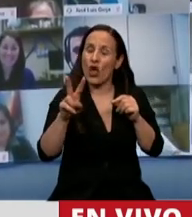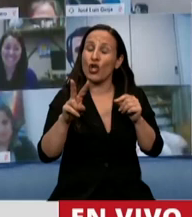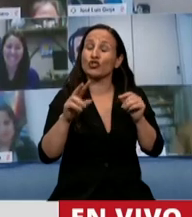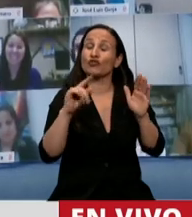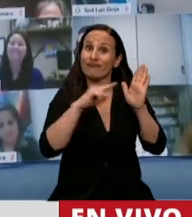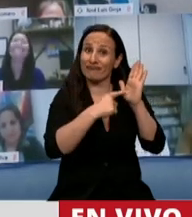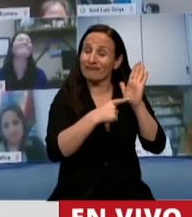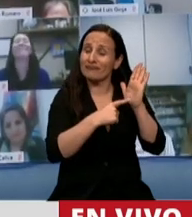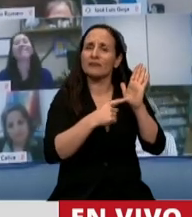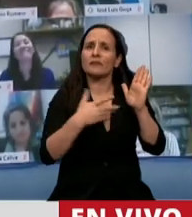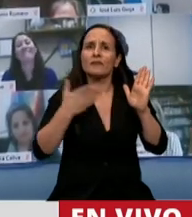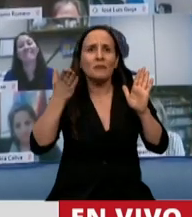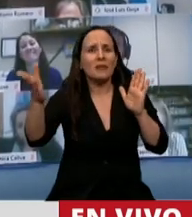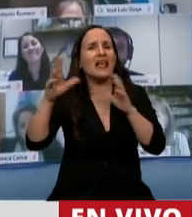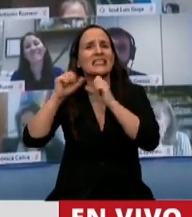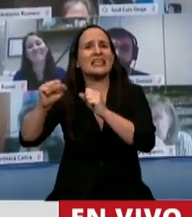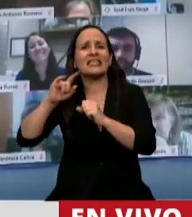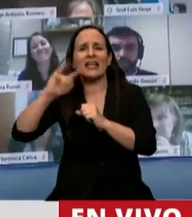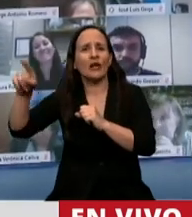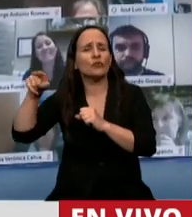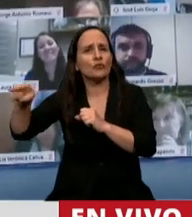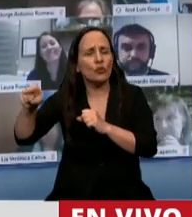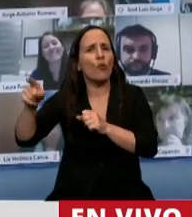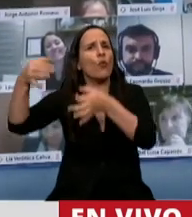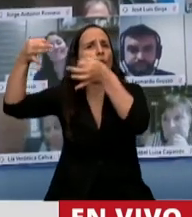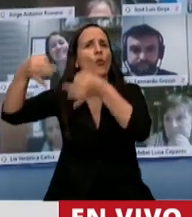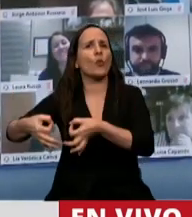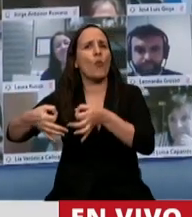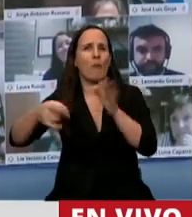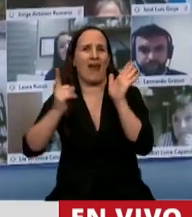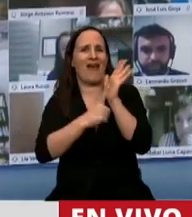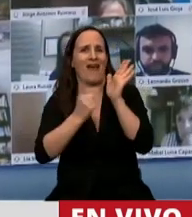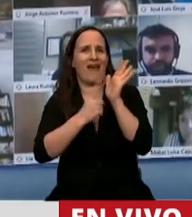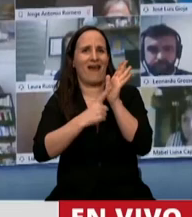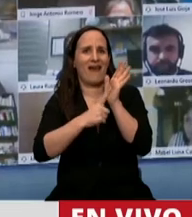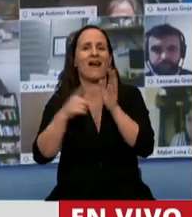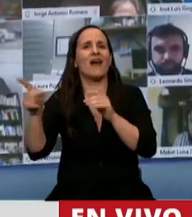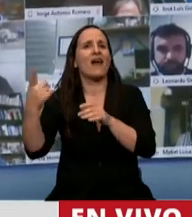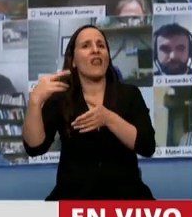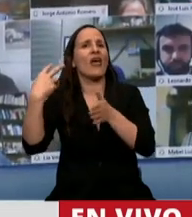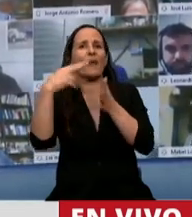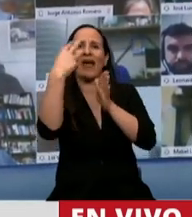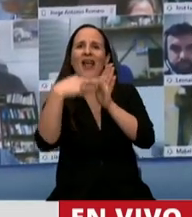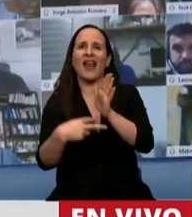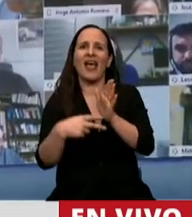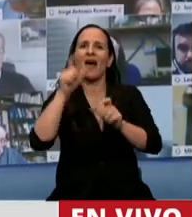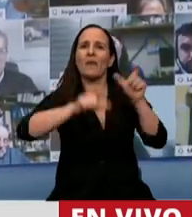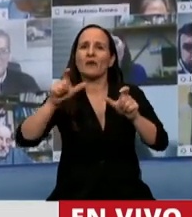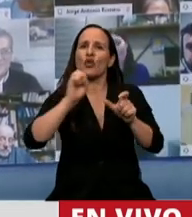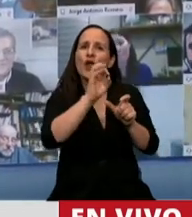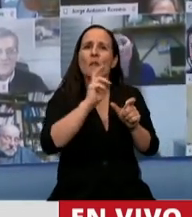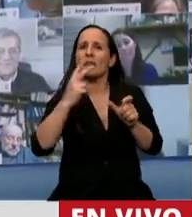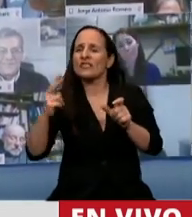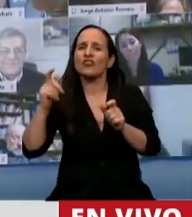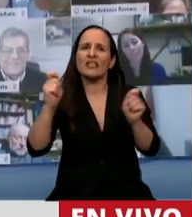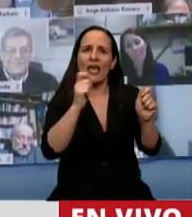solicite por secretaría, se proceda a dar cumplimiento al mismo y se lea la nómina de los presentes y